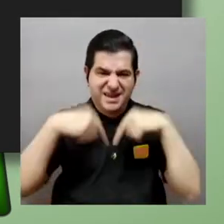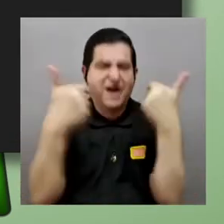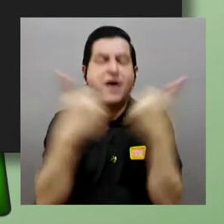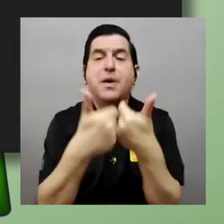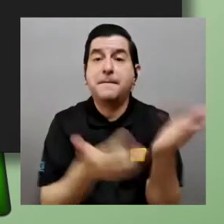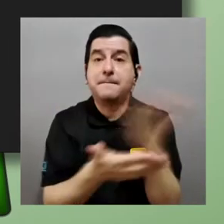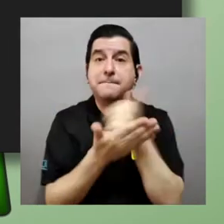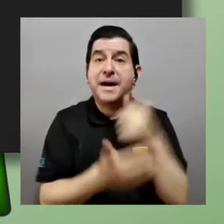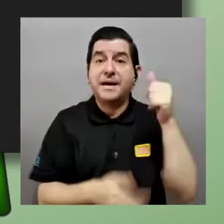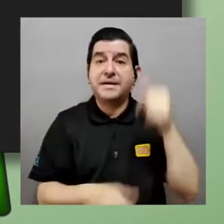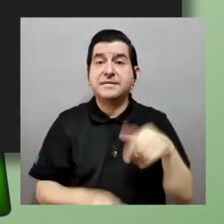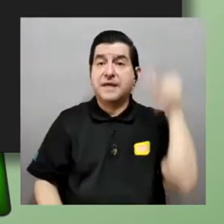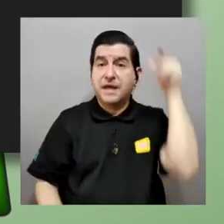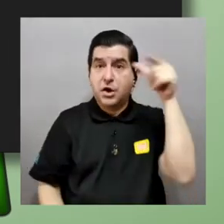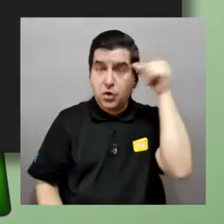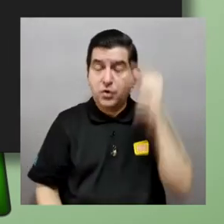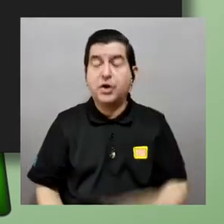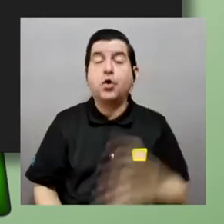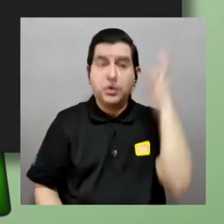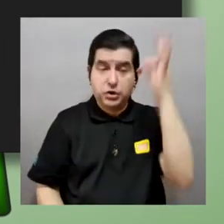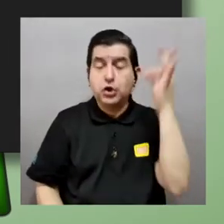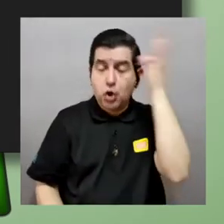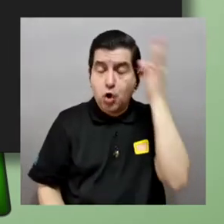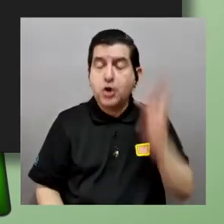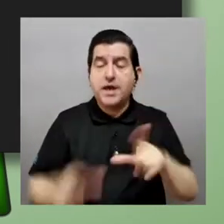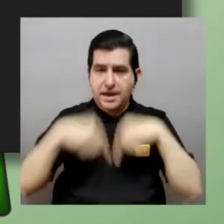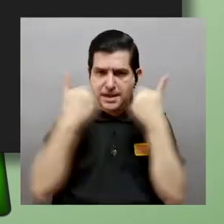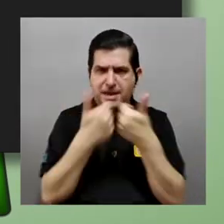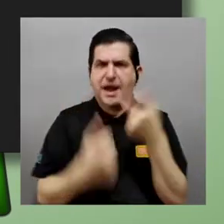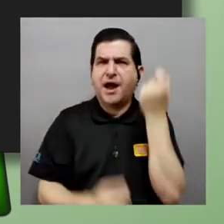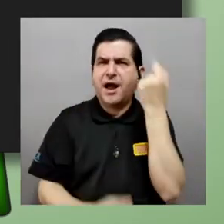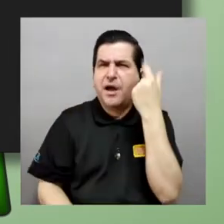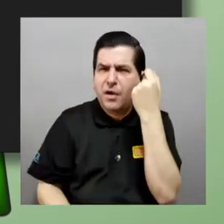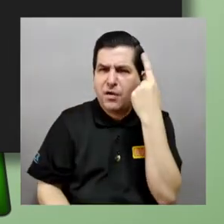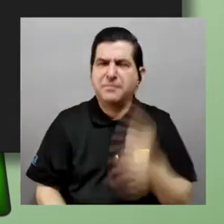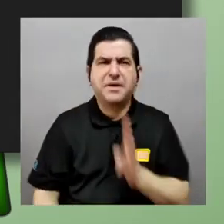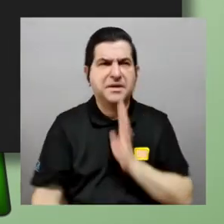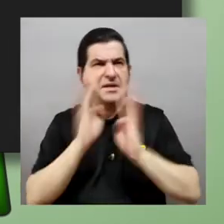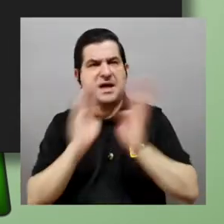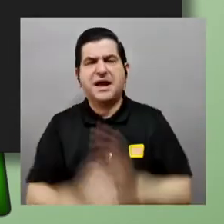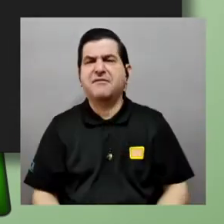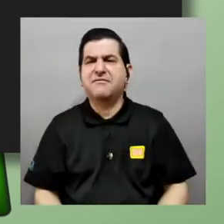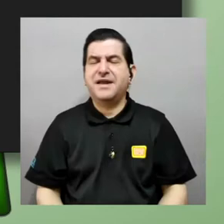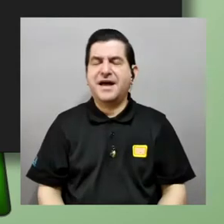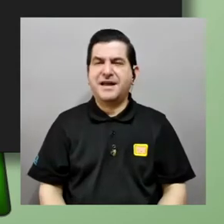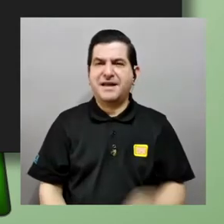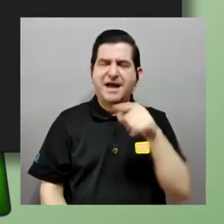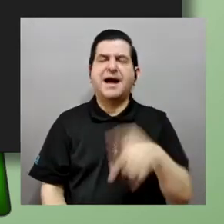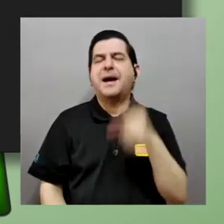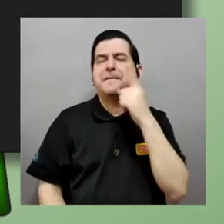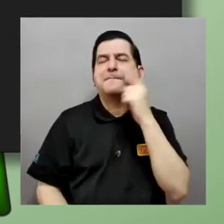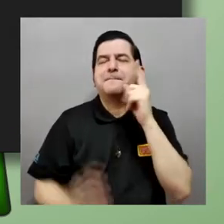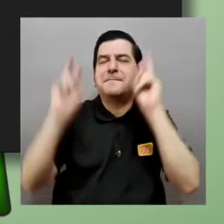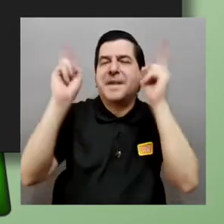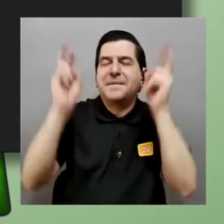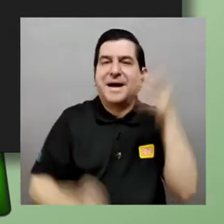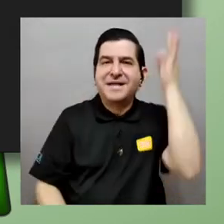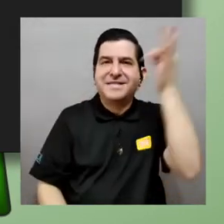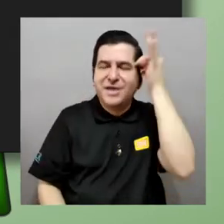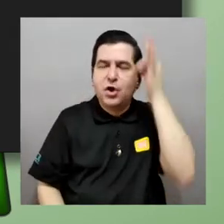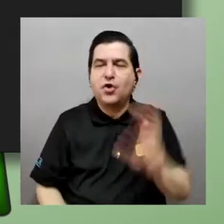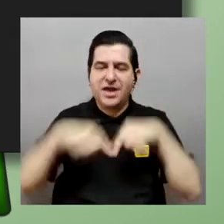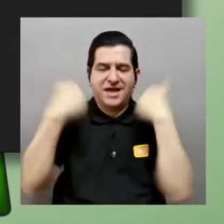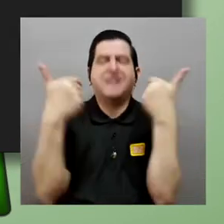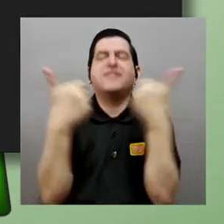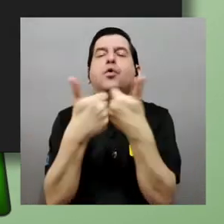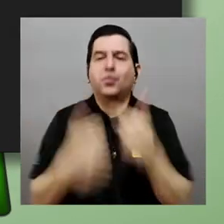conjuntos porque eso es parte del área de la lógica que se llama la teoría de conjuntos al entender un poquito eso hablemos de quién es el papá de la teoría de conjuntos el padre de